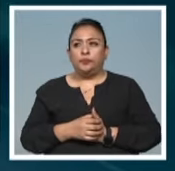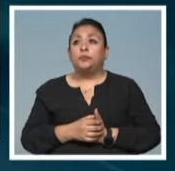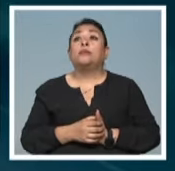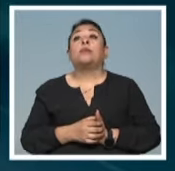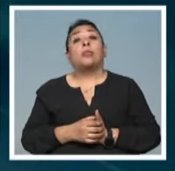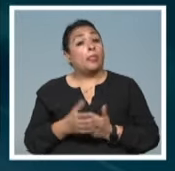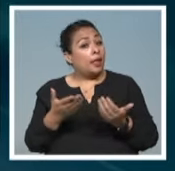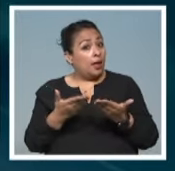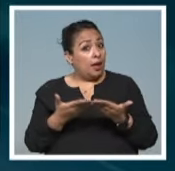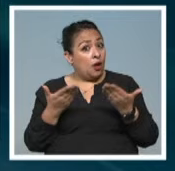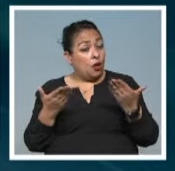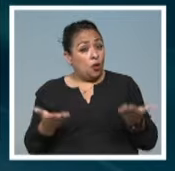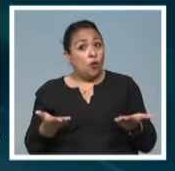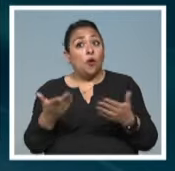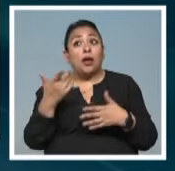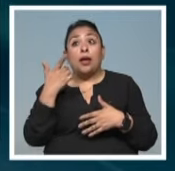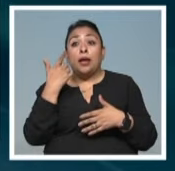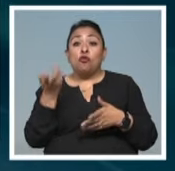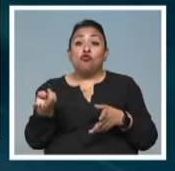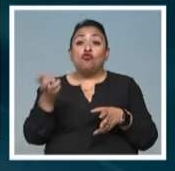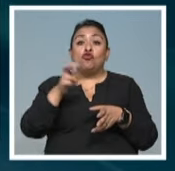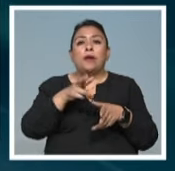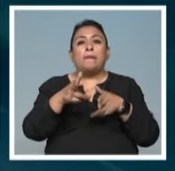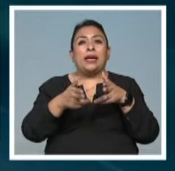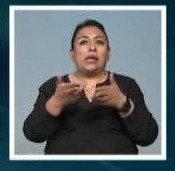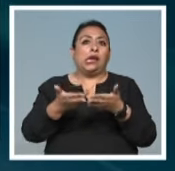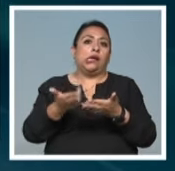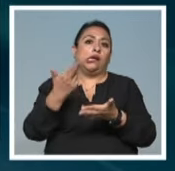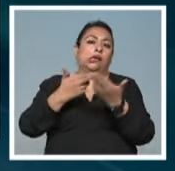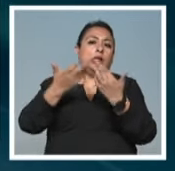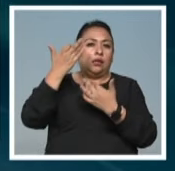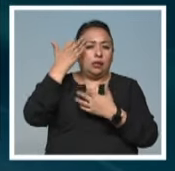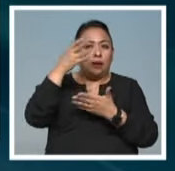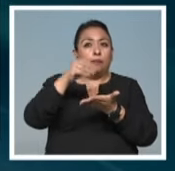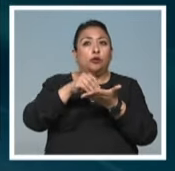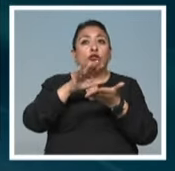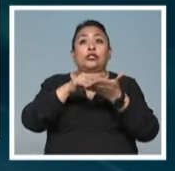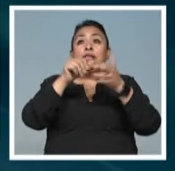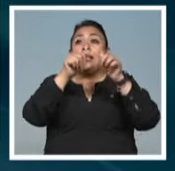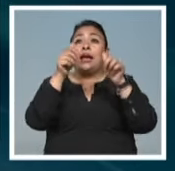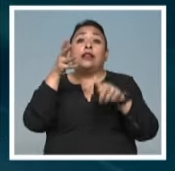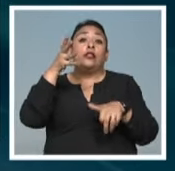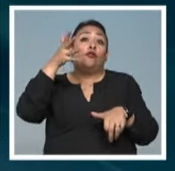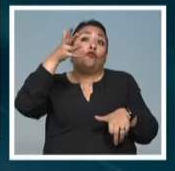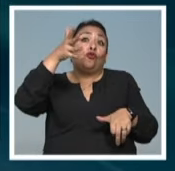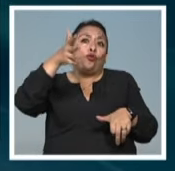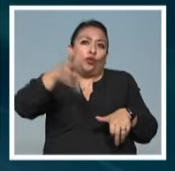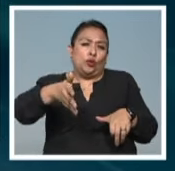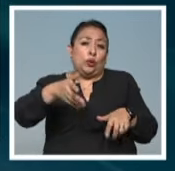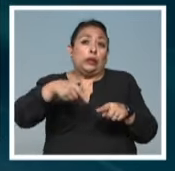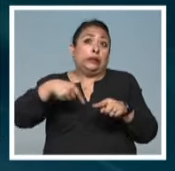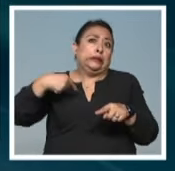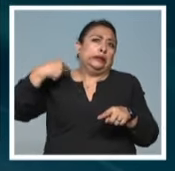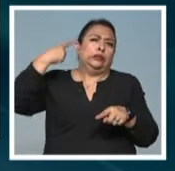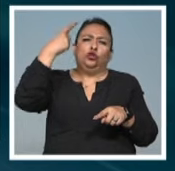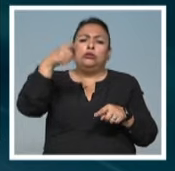Y llegó el momento de abordar la máquina del tiempo. Tenemos una cita con el arte en un futuro no muy lejano.